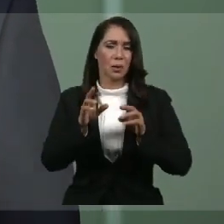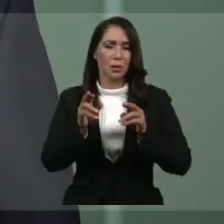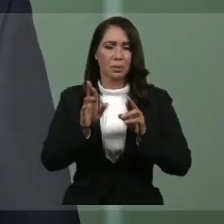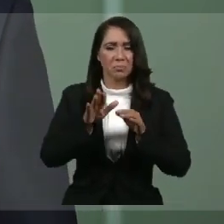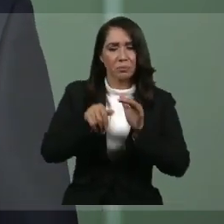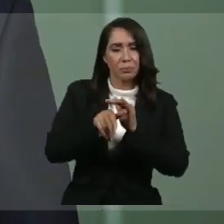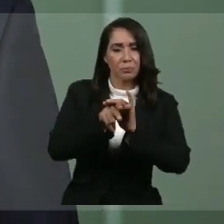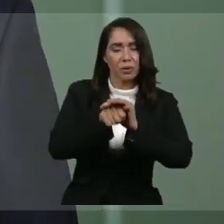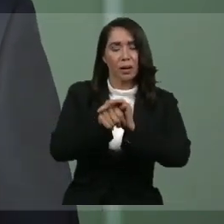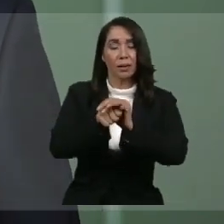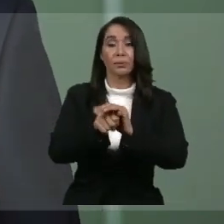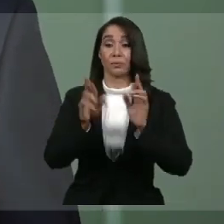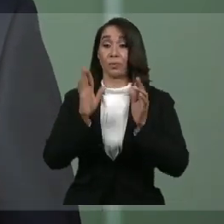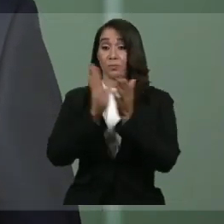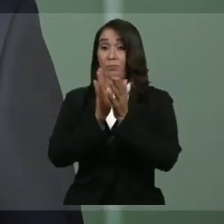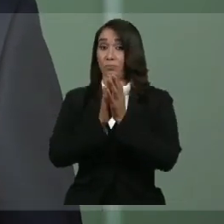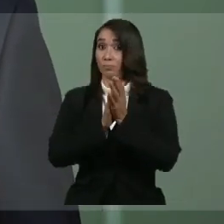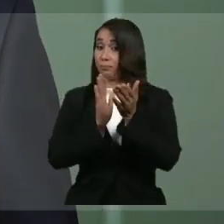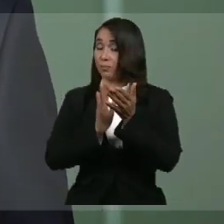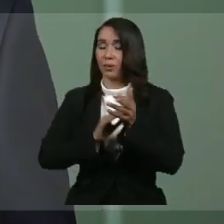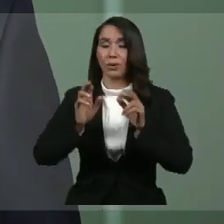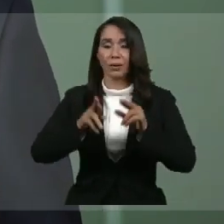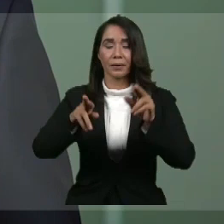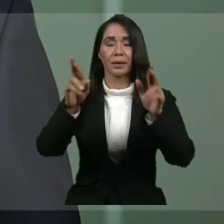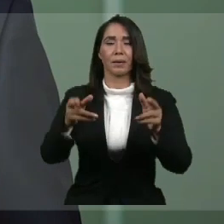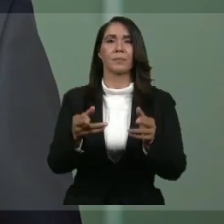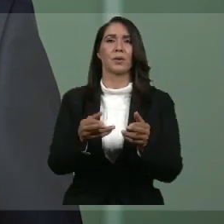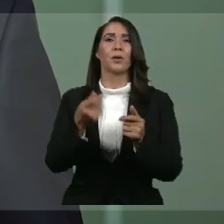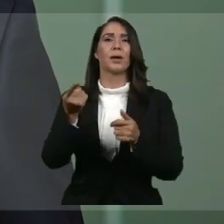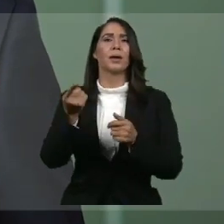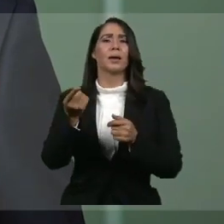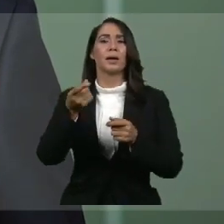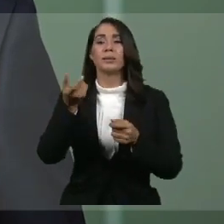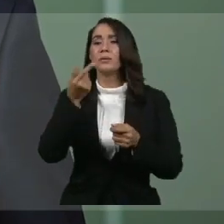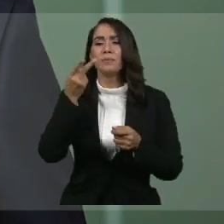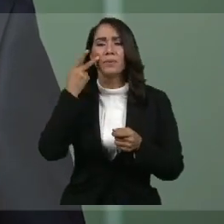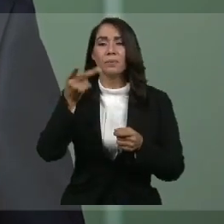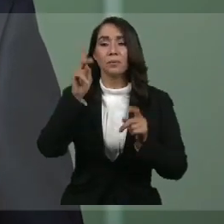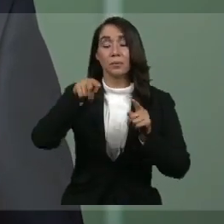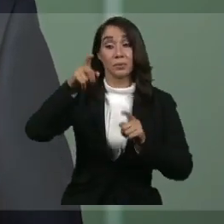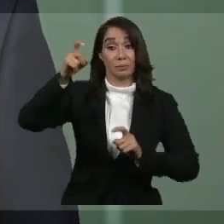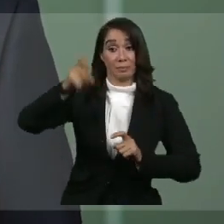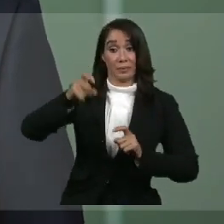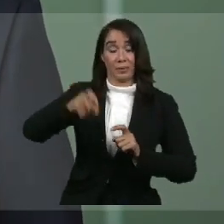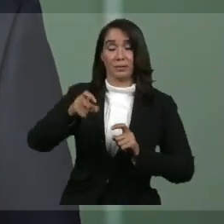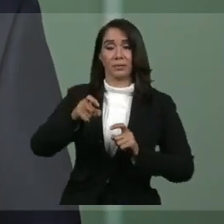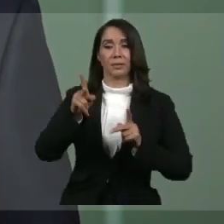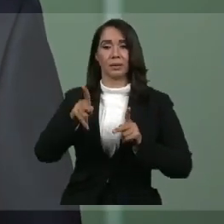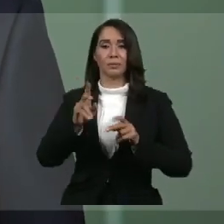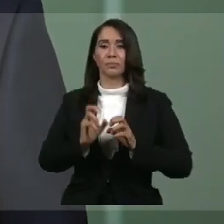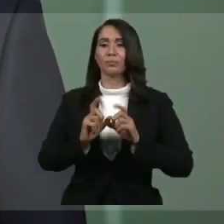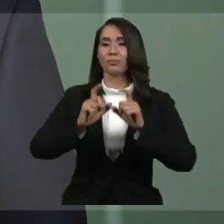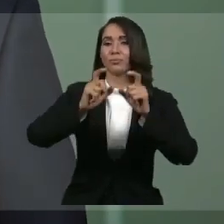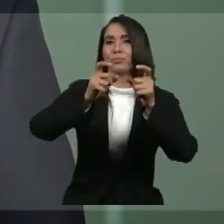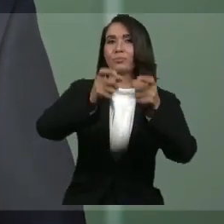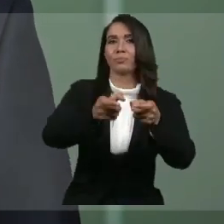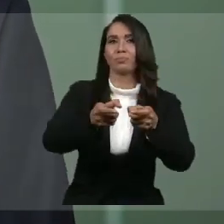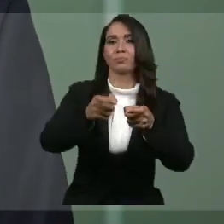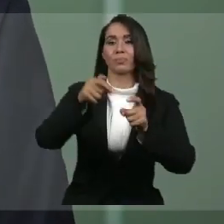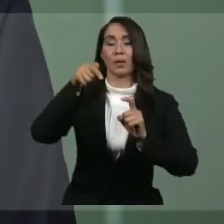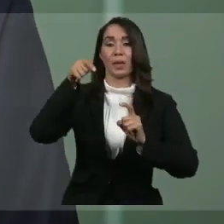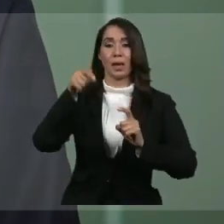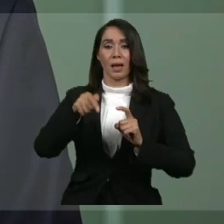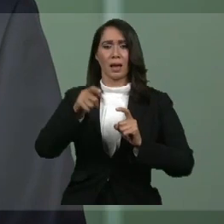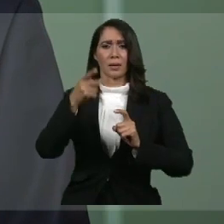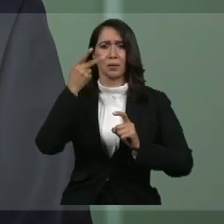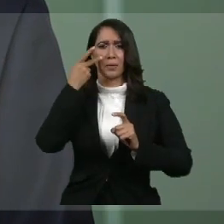porque el único criterio para hacer llegar la ayuda es la necesidad de las personas. Aquí no caben ni se van